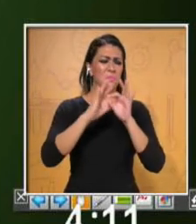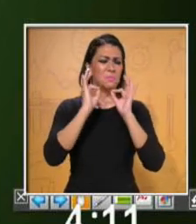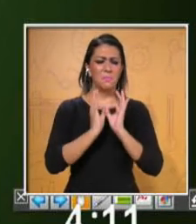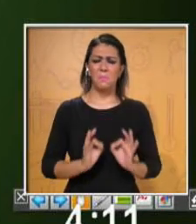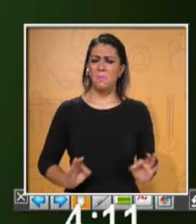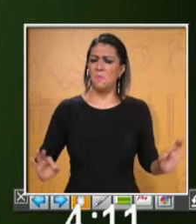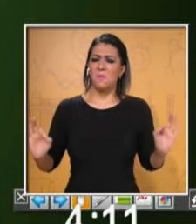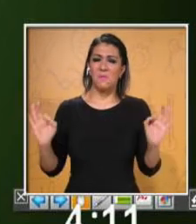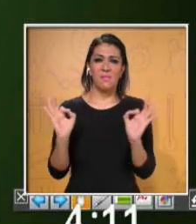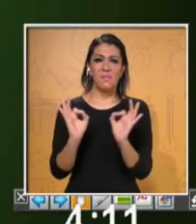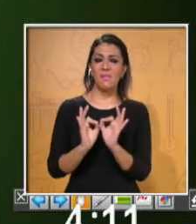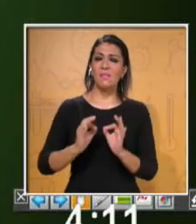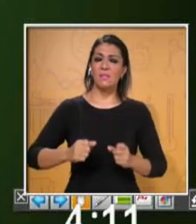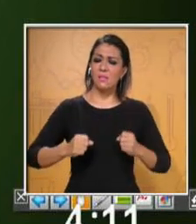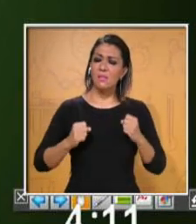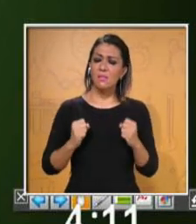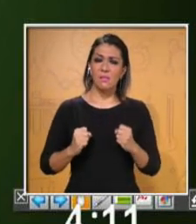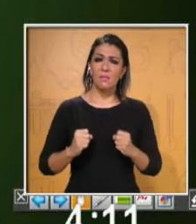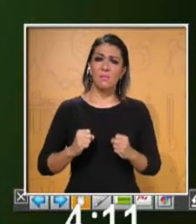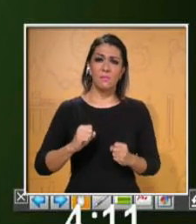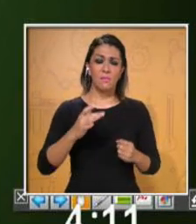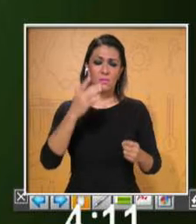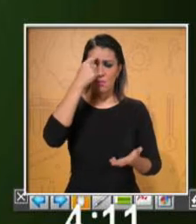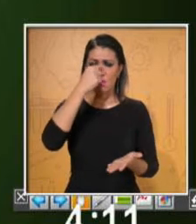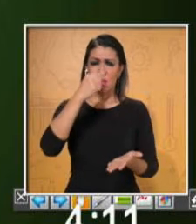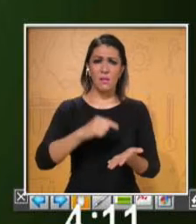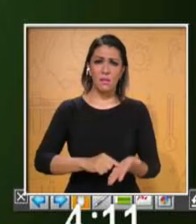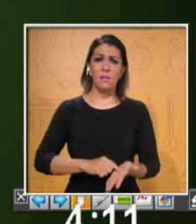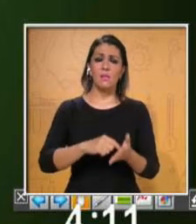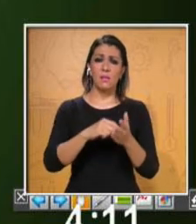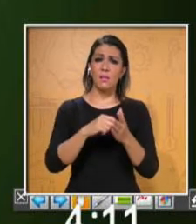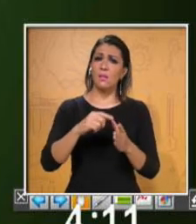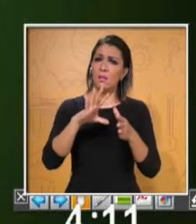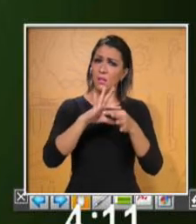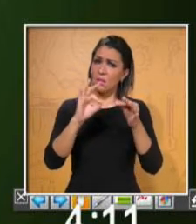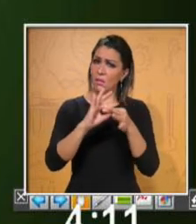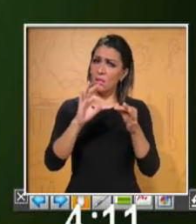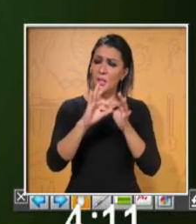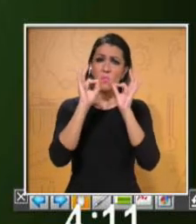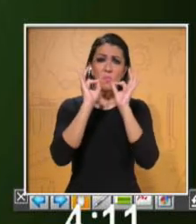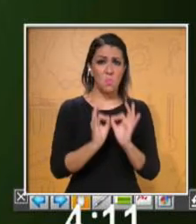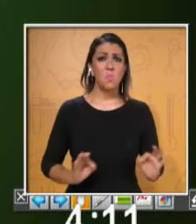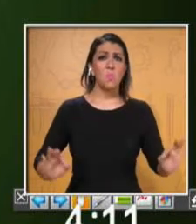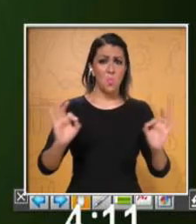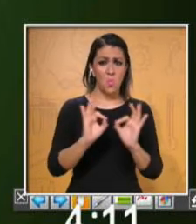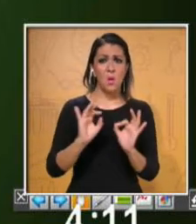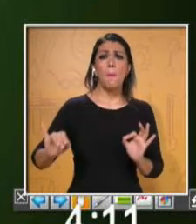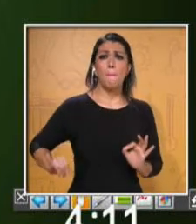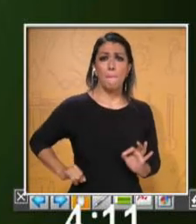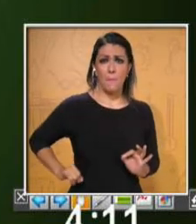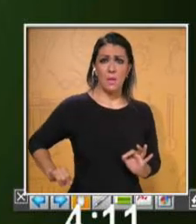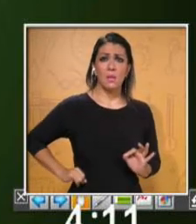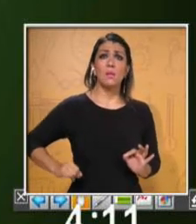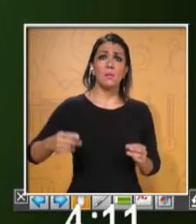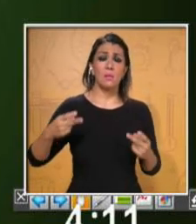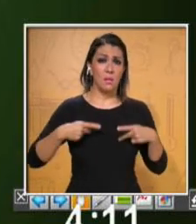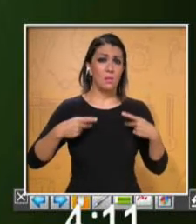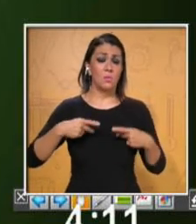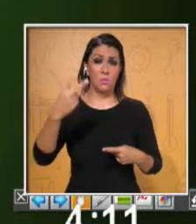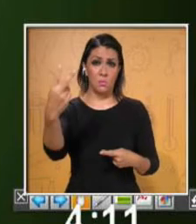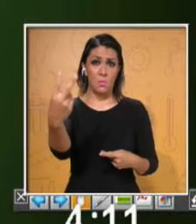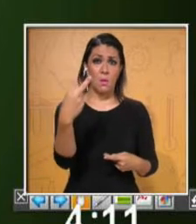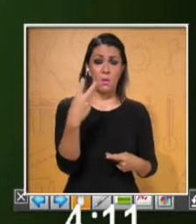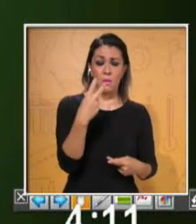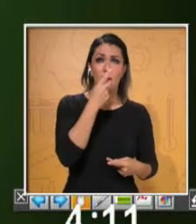el mundo. Es decir, tienes que creerte que tu tema es importante y por lo tanto la audiencia se va a dar el tiempo